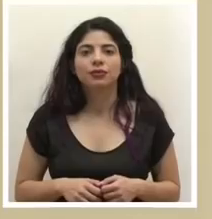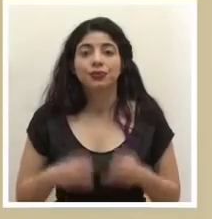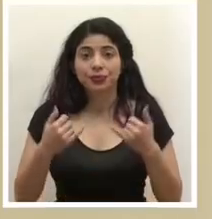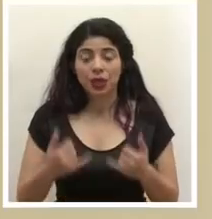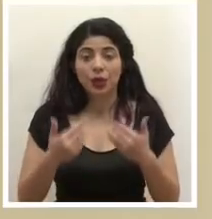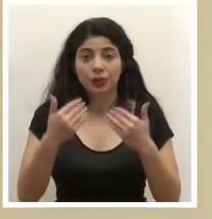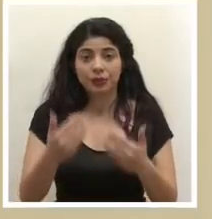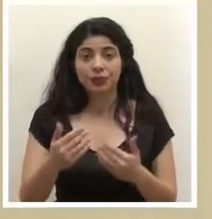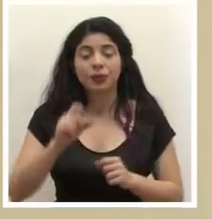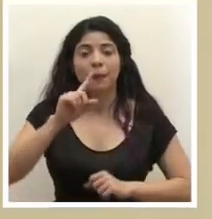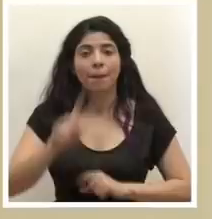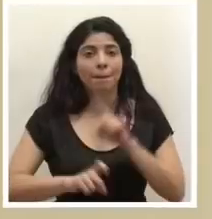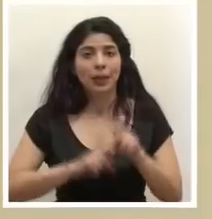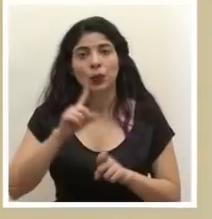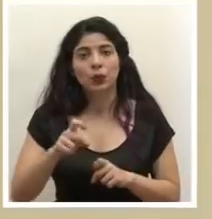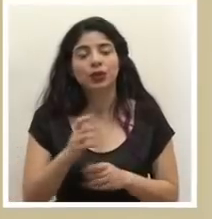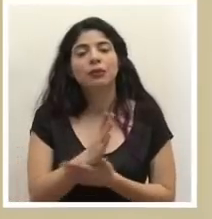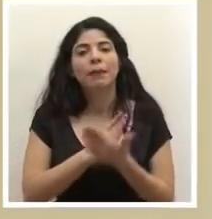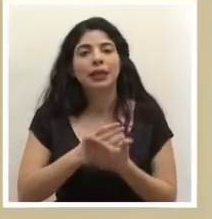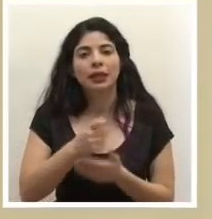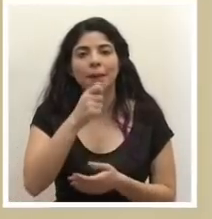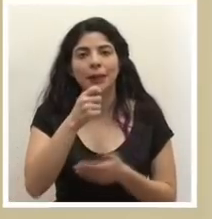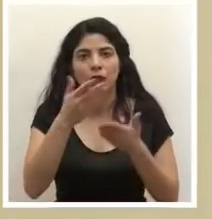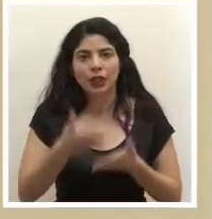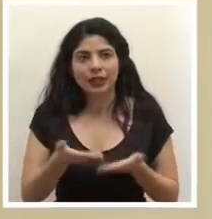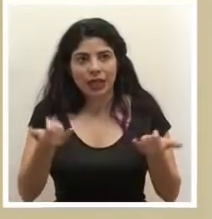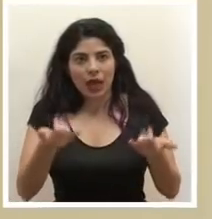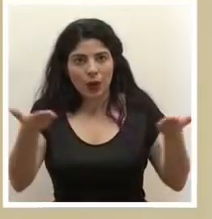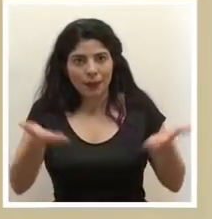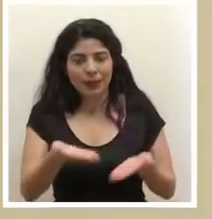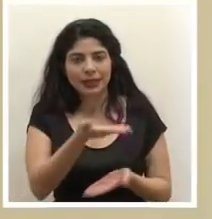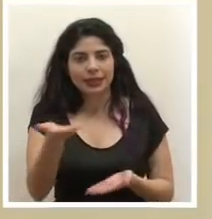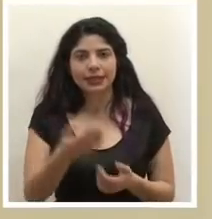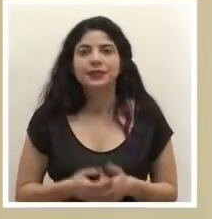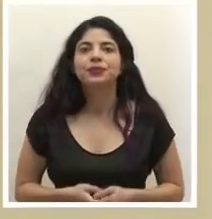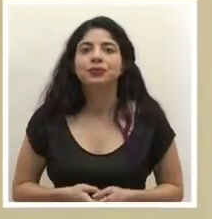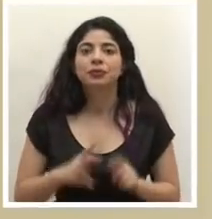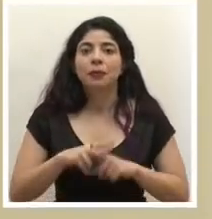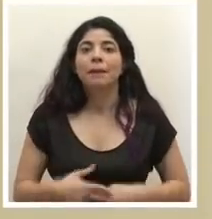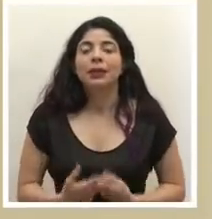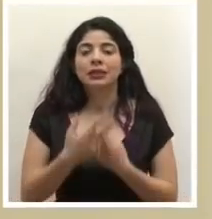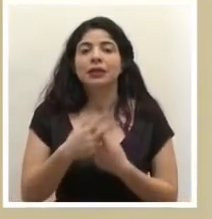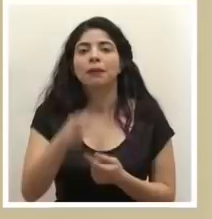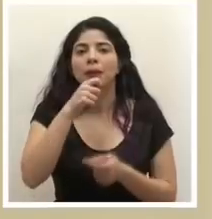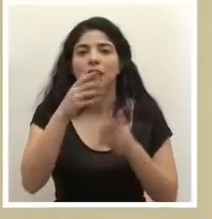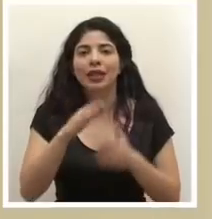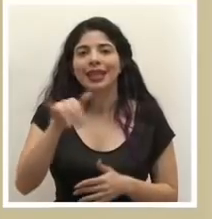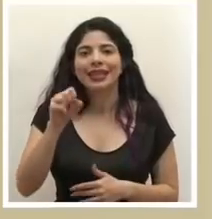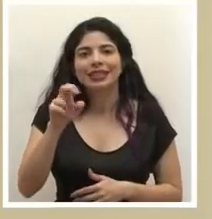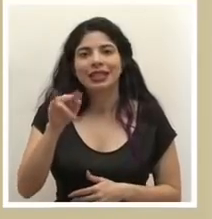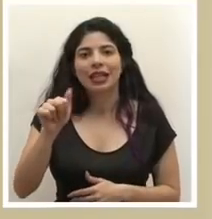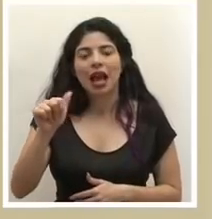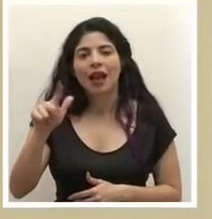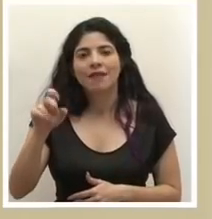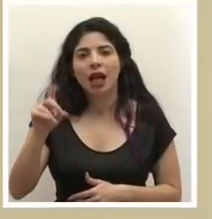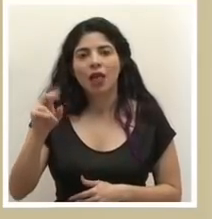Continuamos con el periodo de consultas por parte de los colegas que nos acompañan de manera presencial. Iniciamos con la colega Yesenia Alvarado